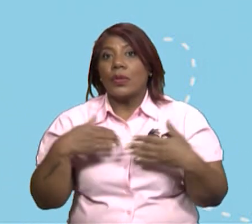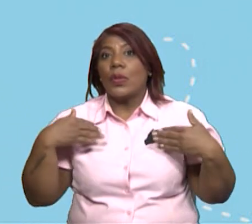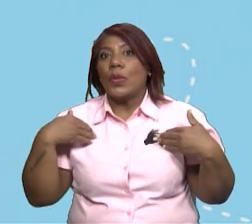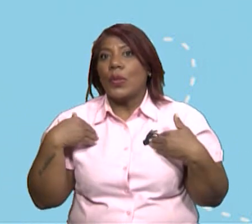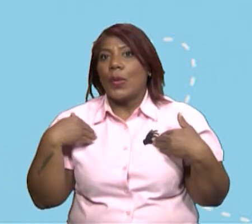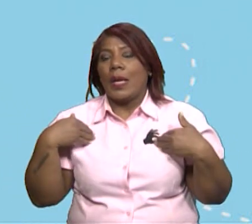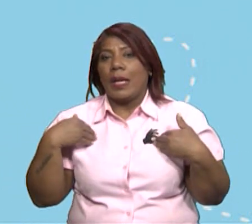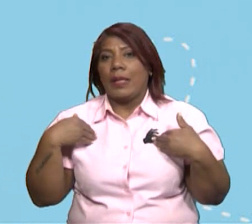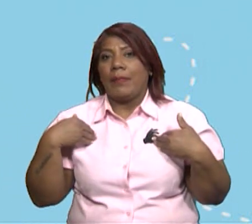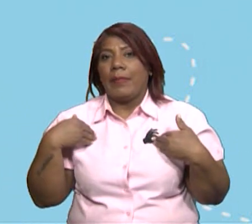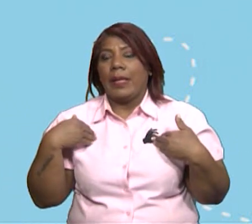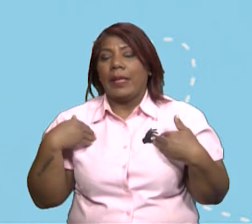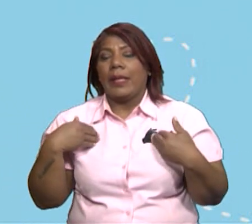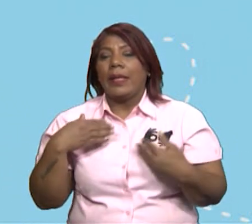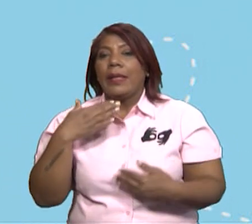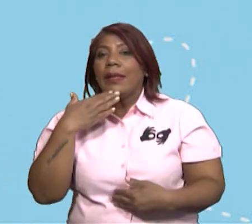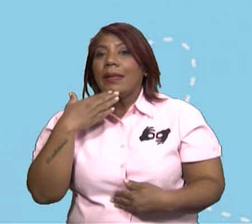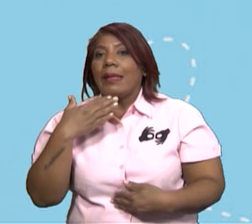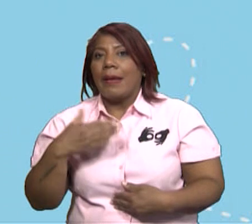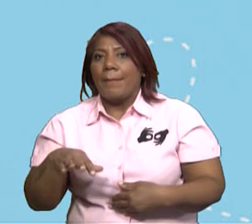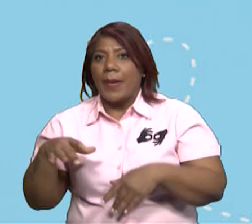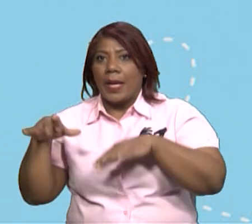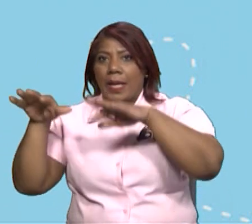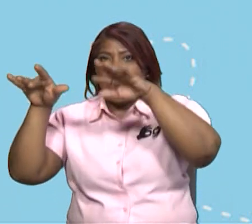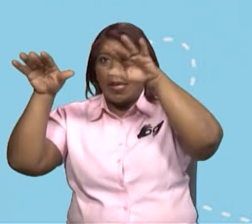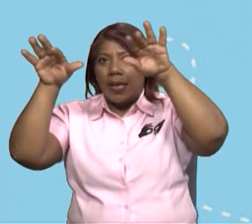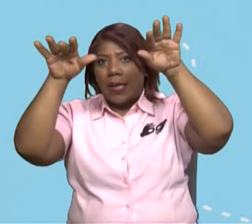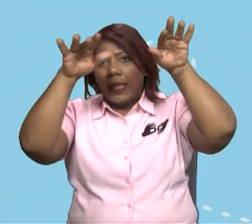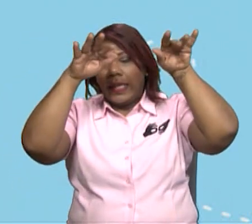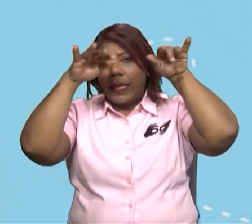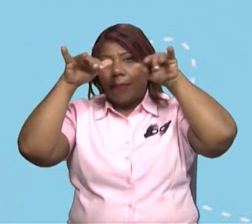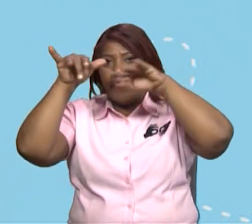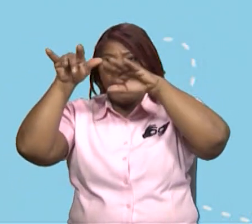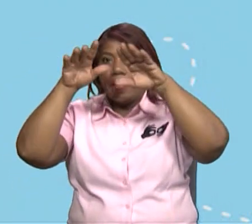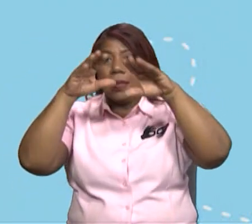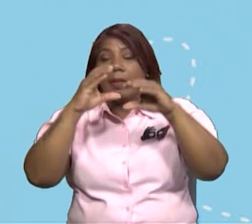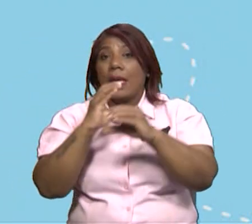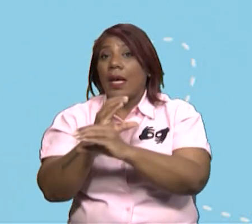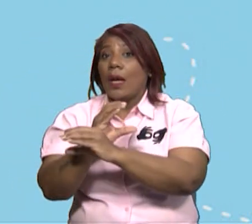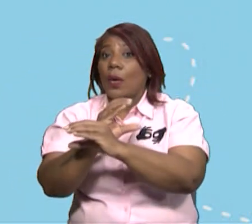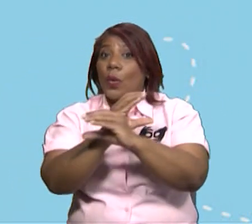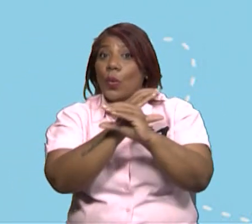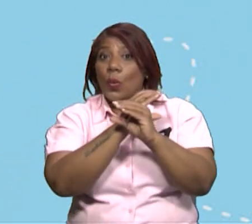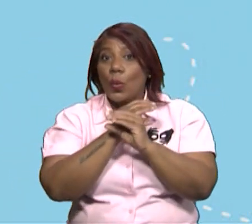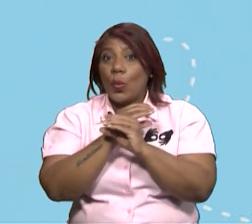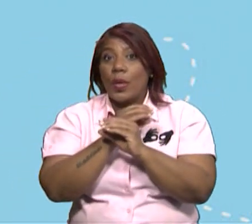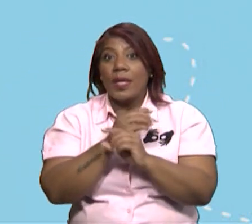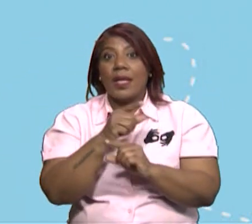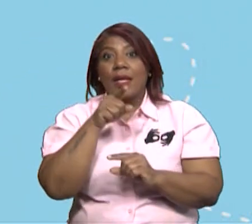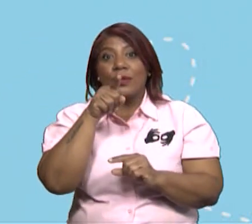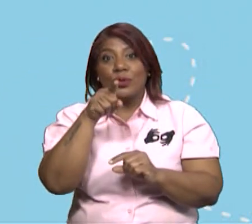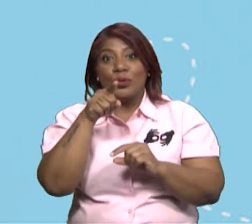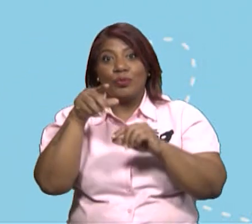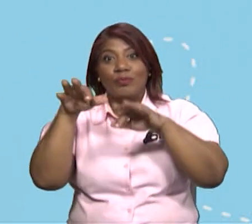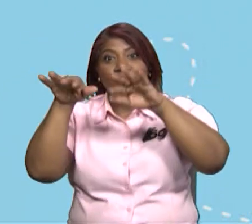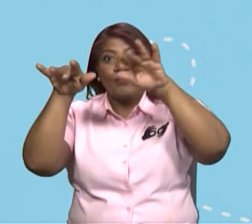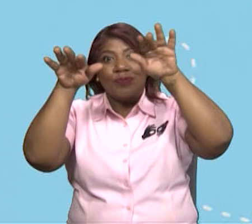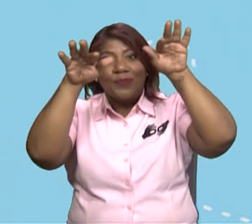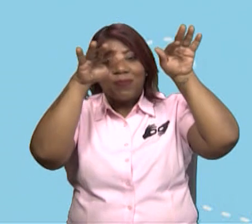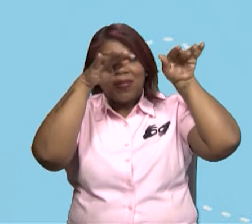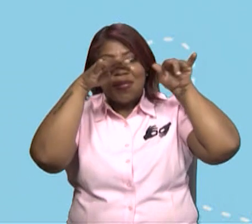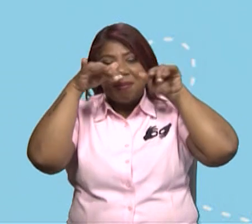ecosistemas. Cuida tu ecosistema, cuida Cuida Mírame acá, mi querido estudiante sexto.